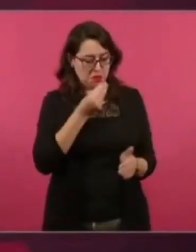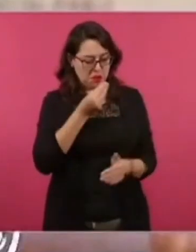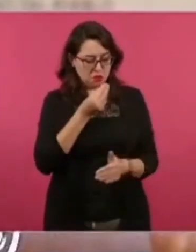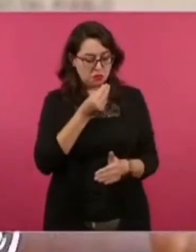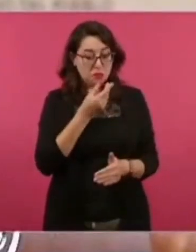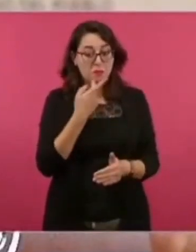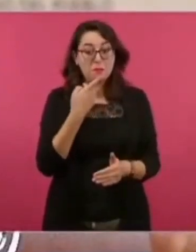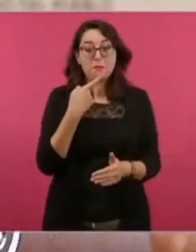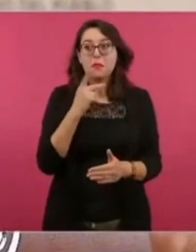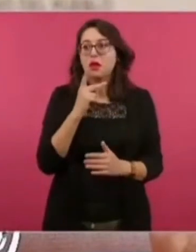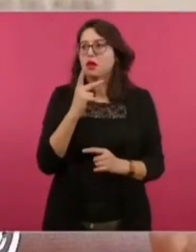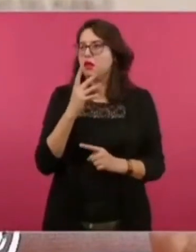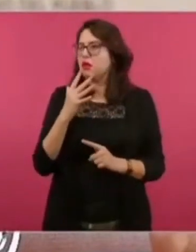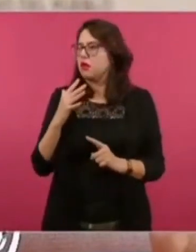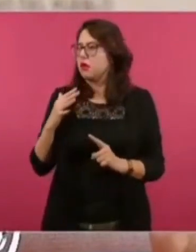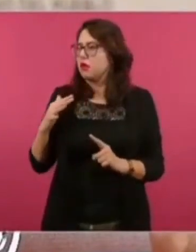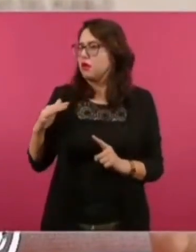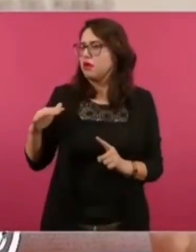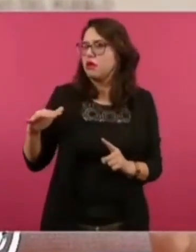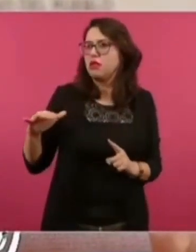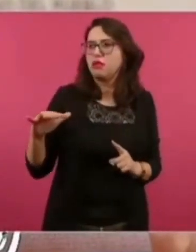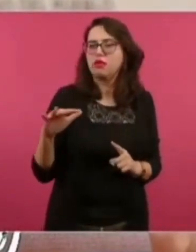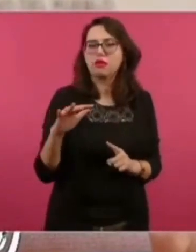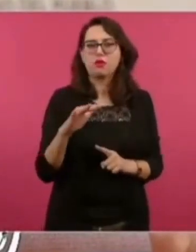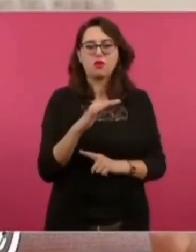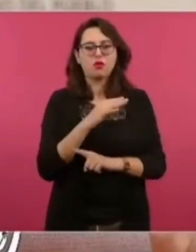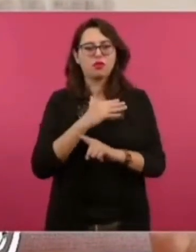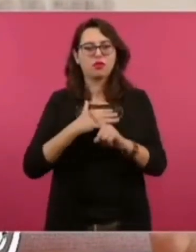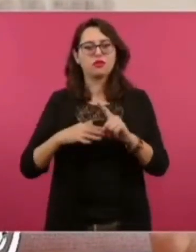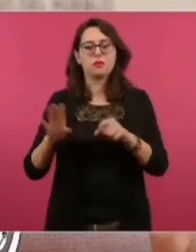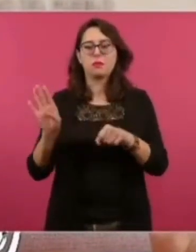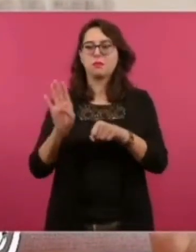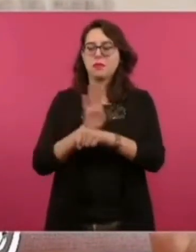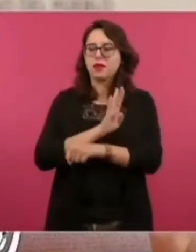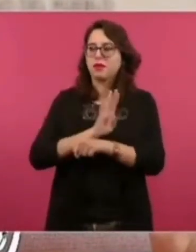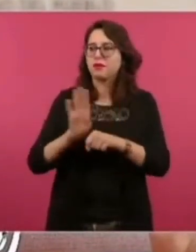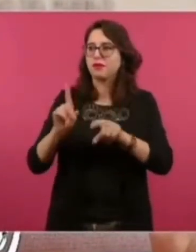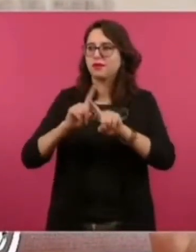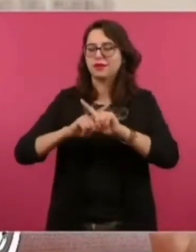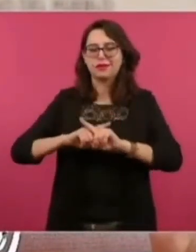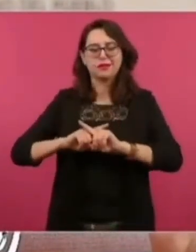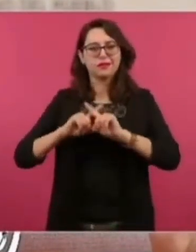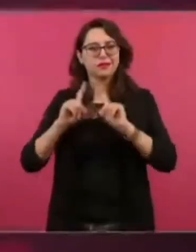para México. En primer lugar,